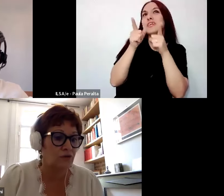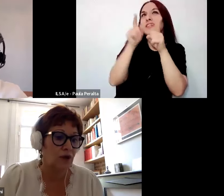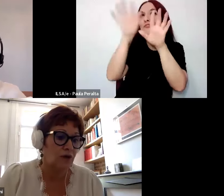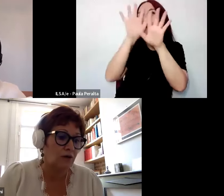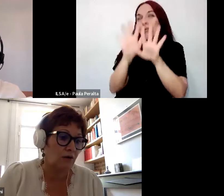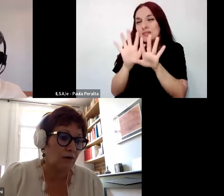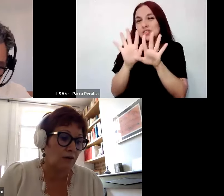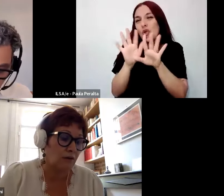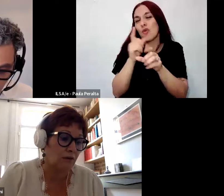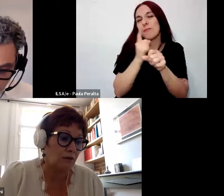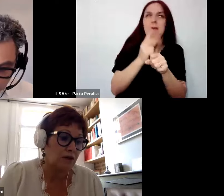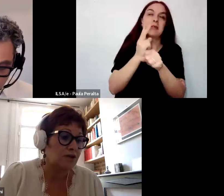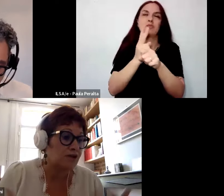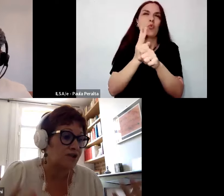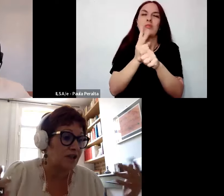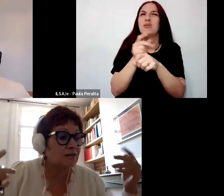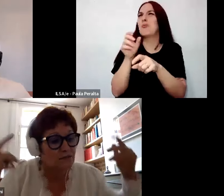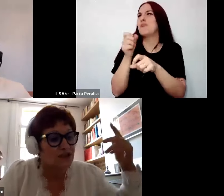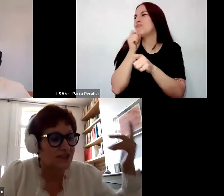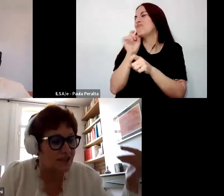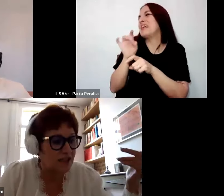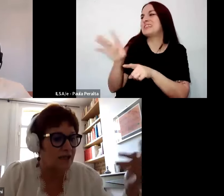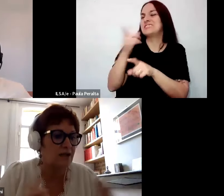formación inicial o formación continua.